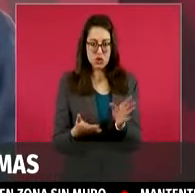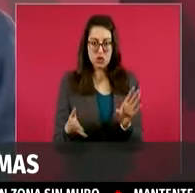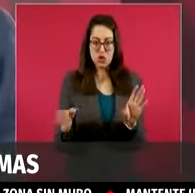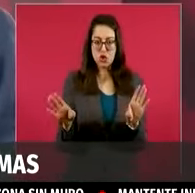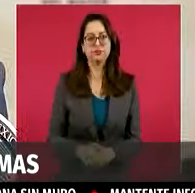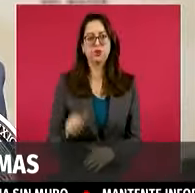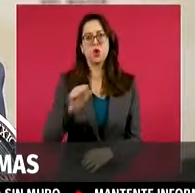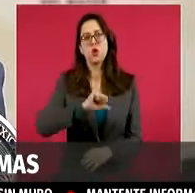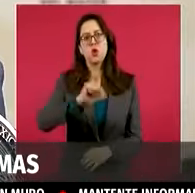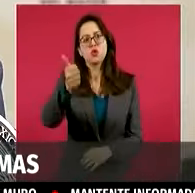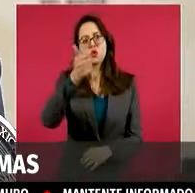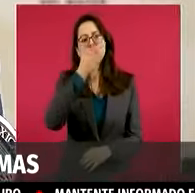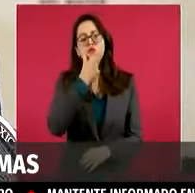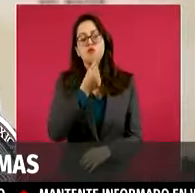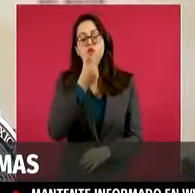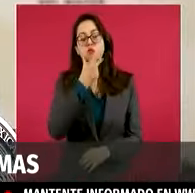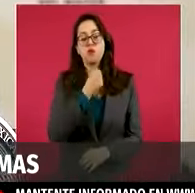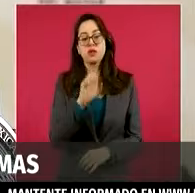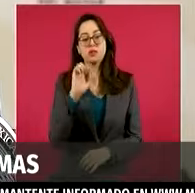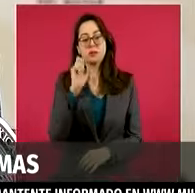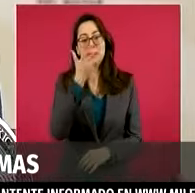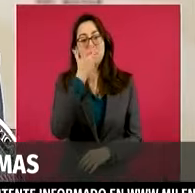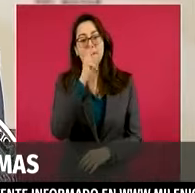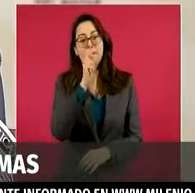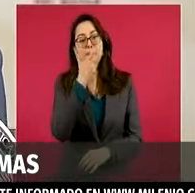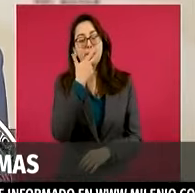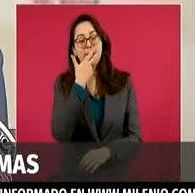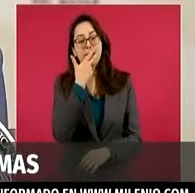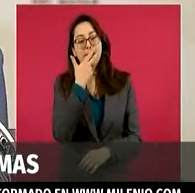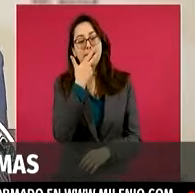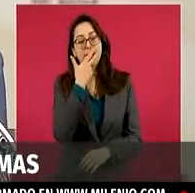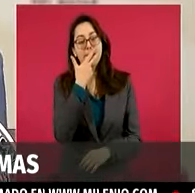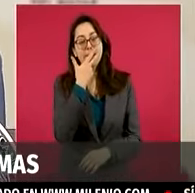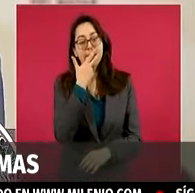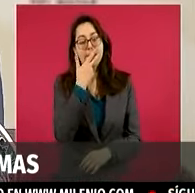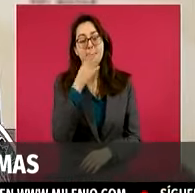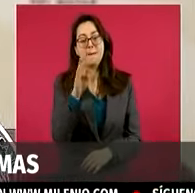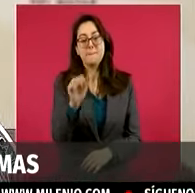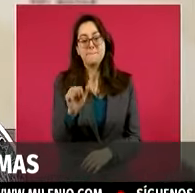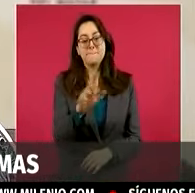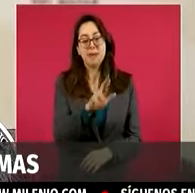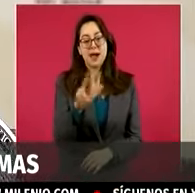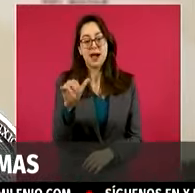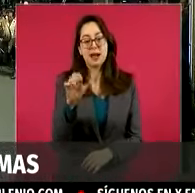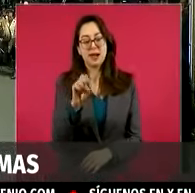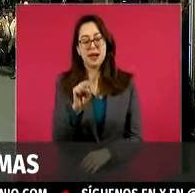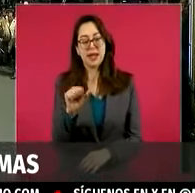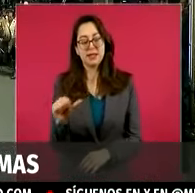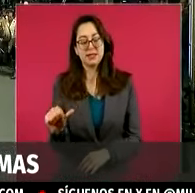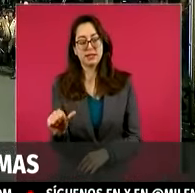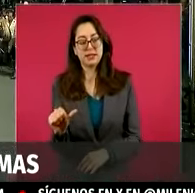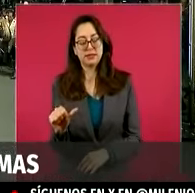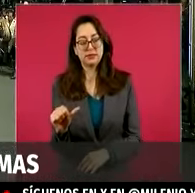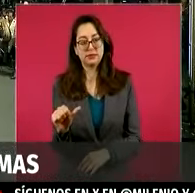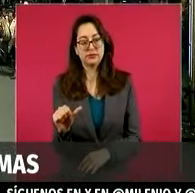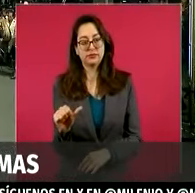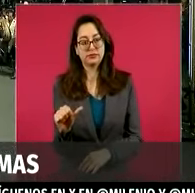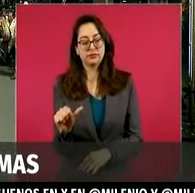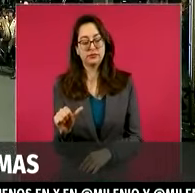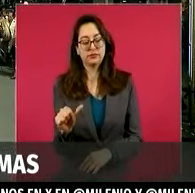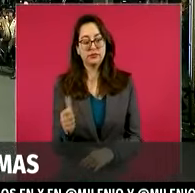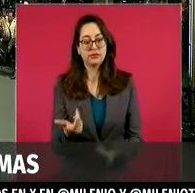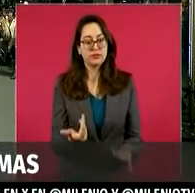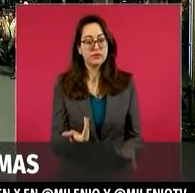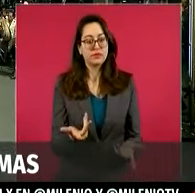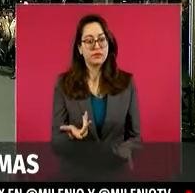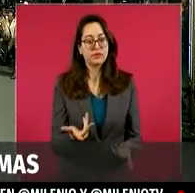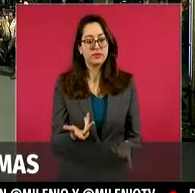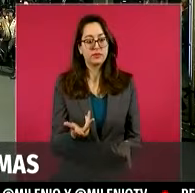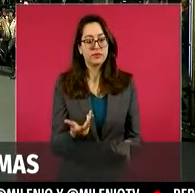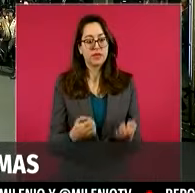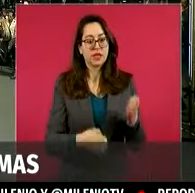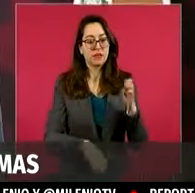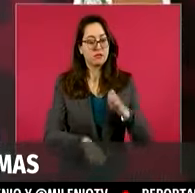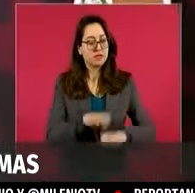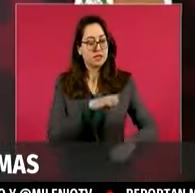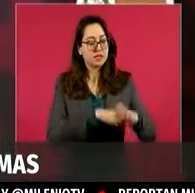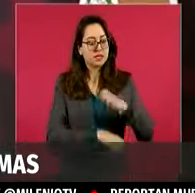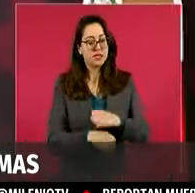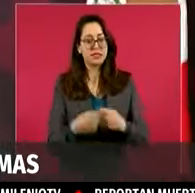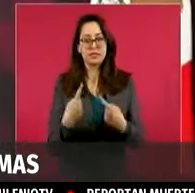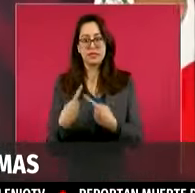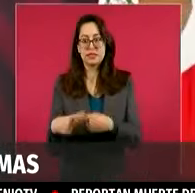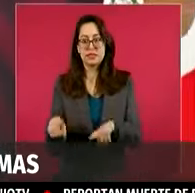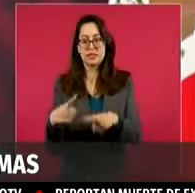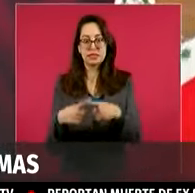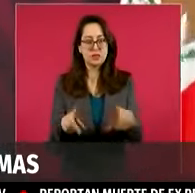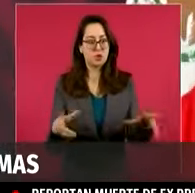del Instituto Nacional Electoral, le agradezco mucho este análisis para el auditorio de Milenio. Muchas gracias por este espacio y saludos